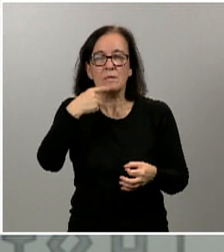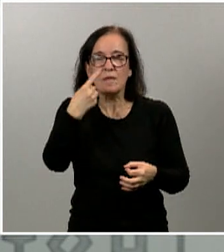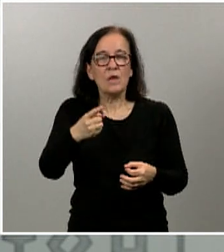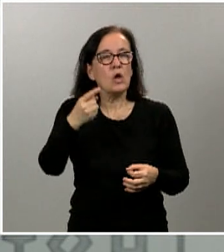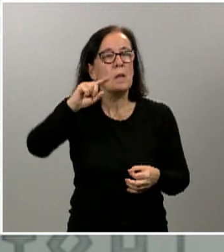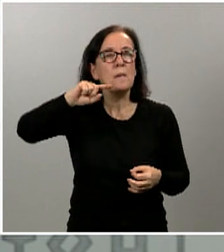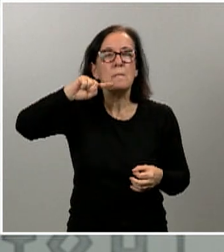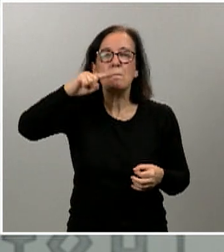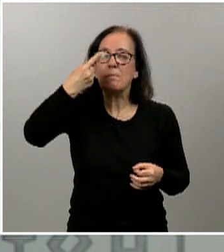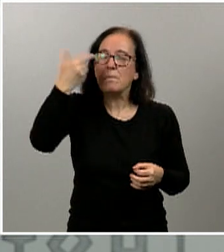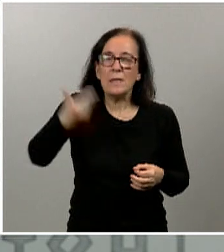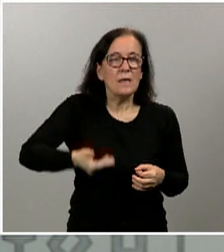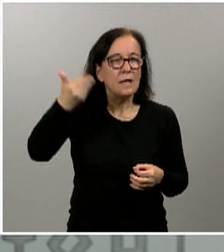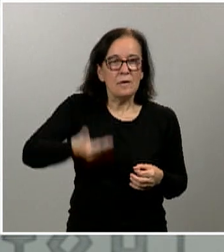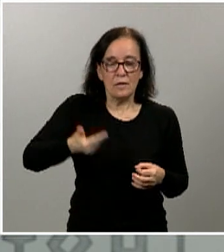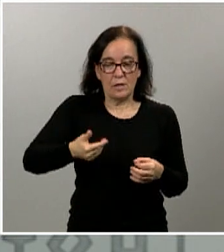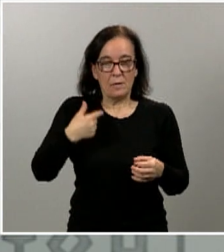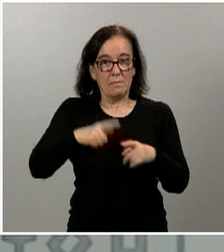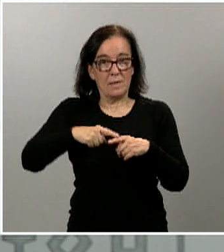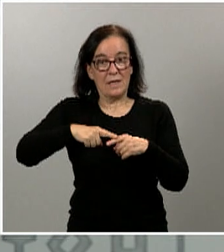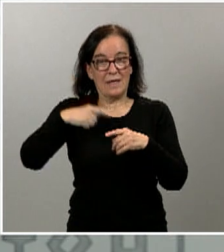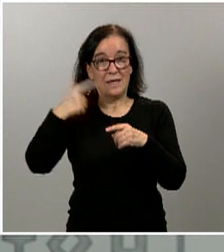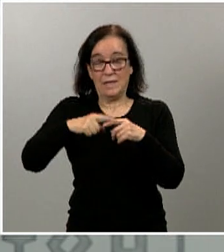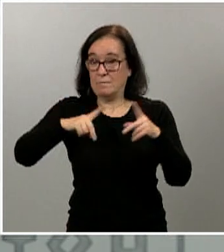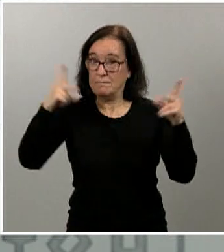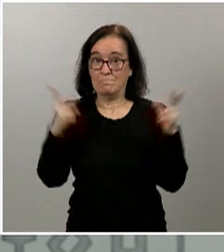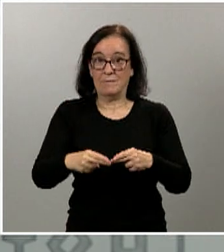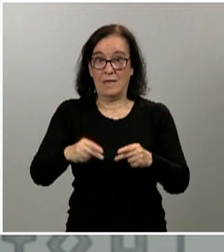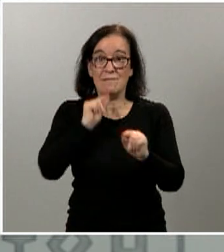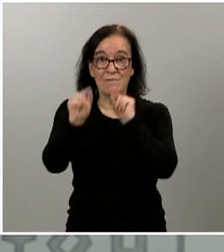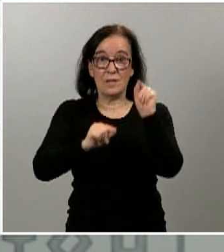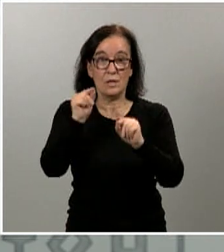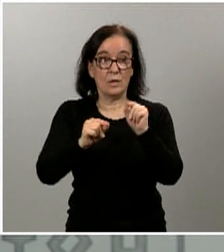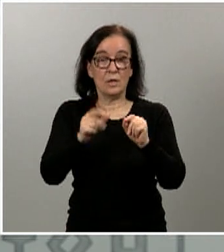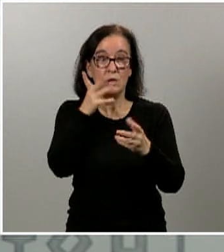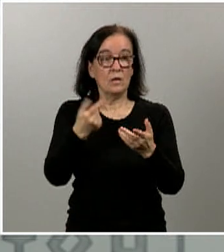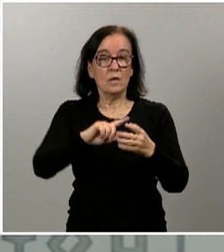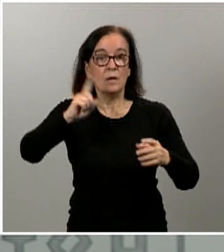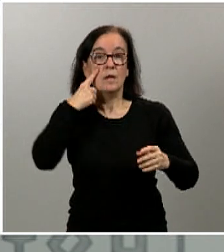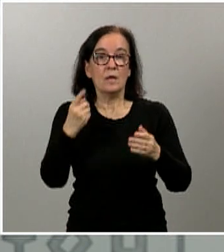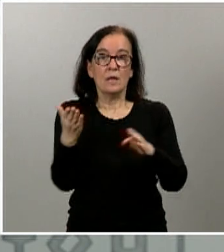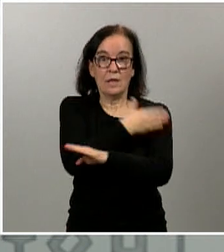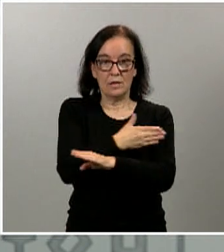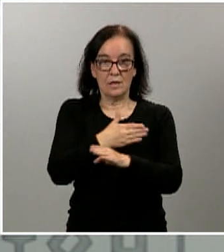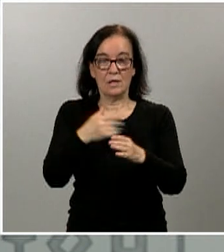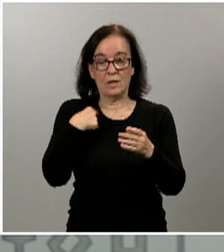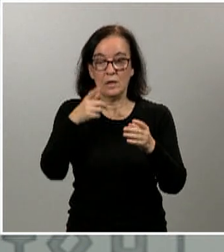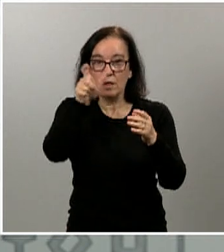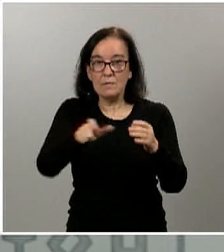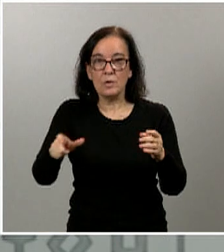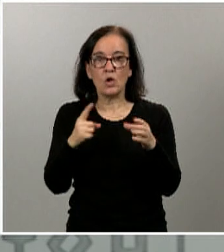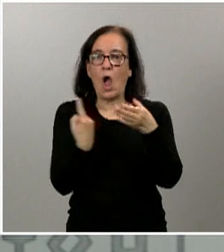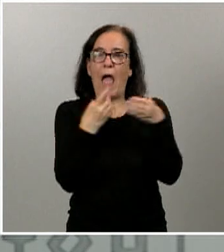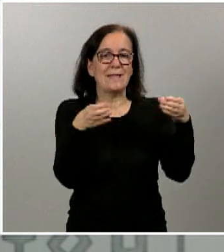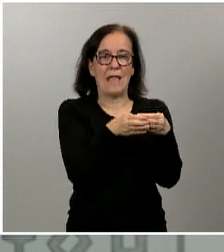verdad vamos a cortar la transmisión de este virus, es con una detección temprana de los casos y con un aislamiento. Lo